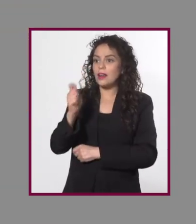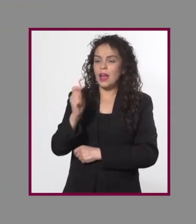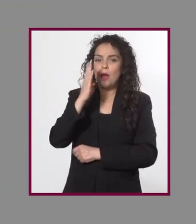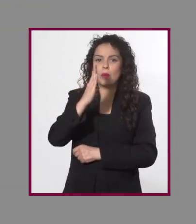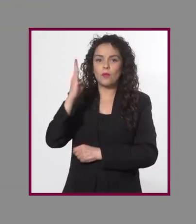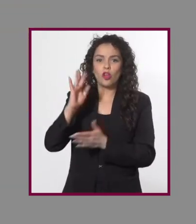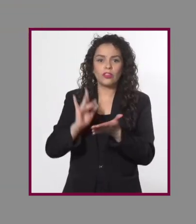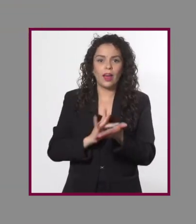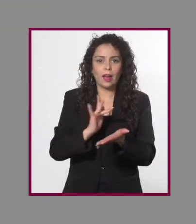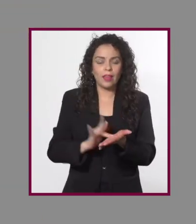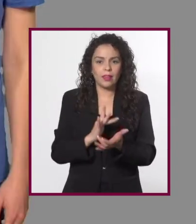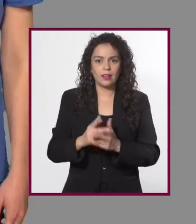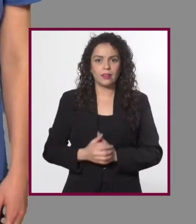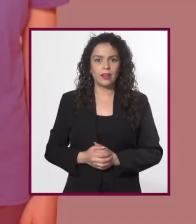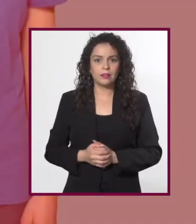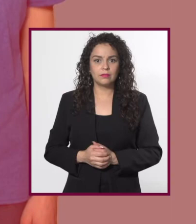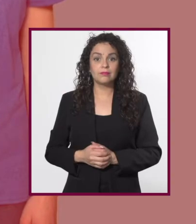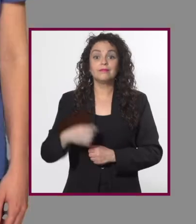biblioteca digital.